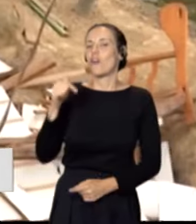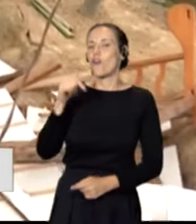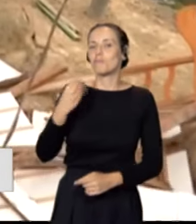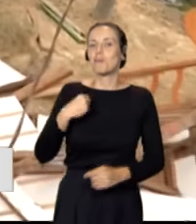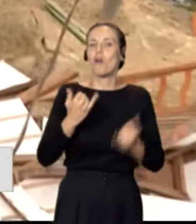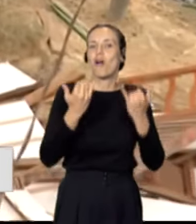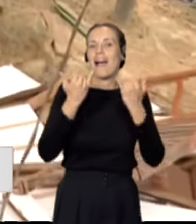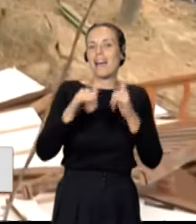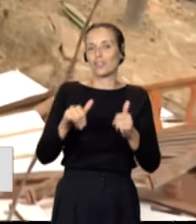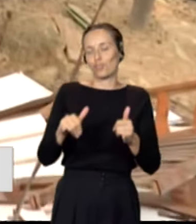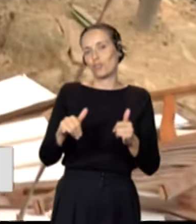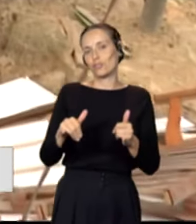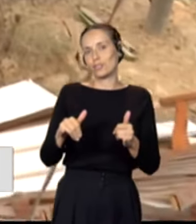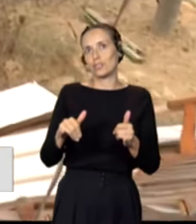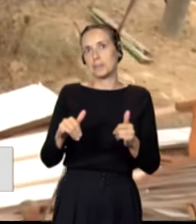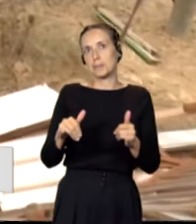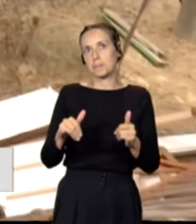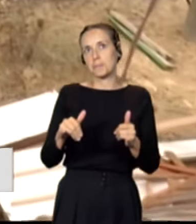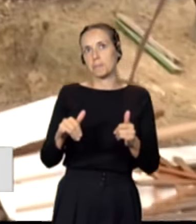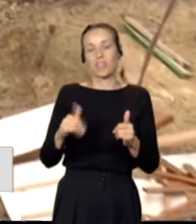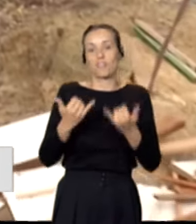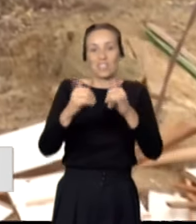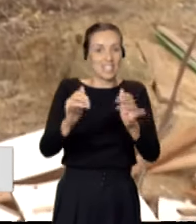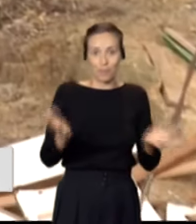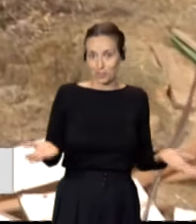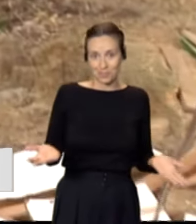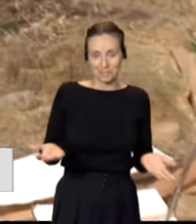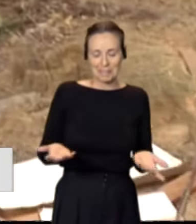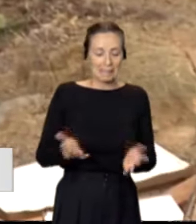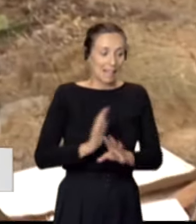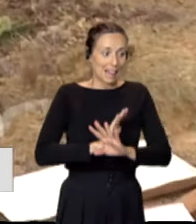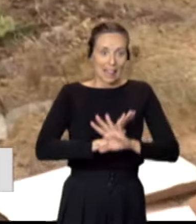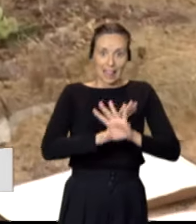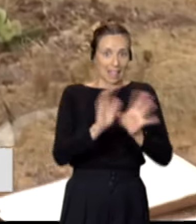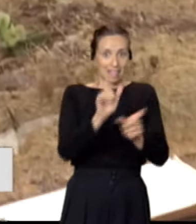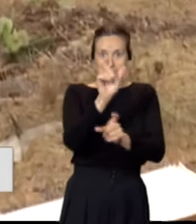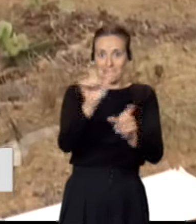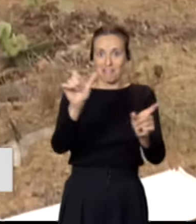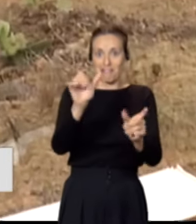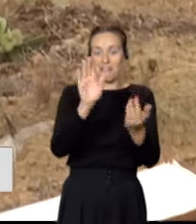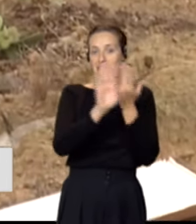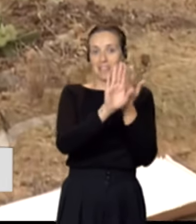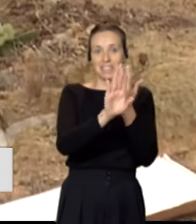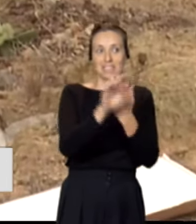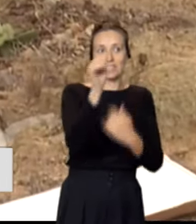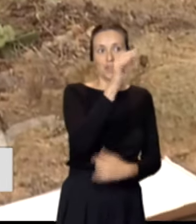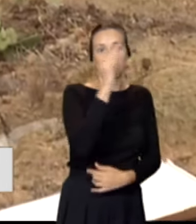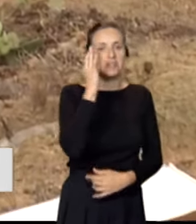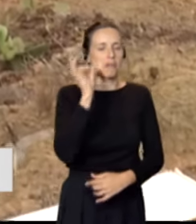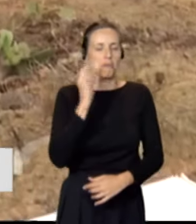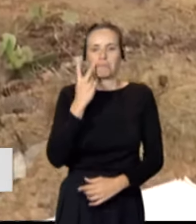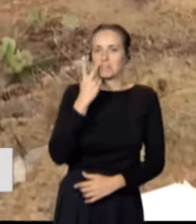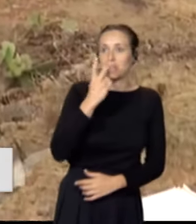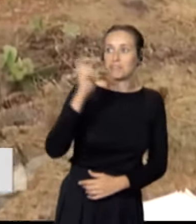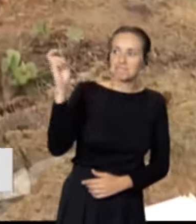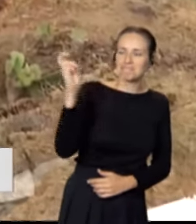festivos. Y nada, invitar a todos los vecinos, vecinas, visitantes a que vengan